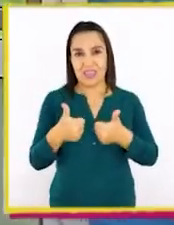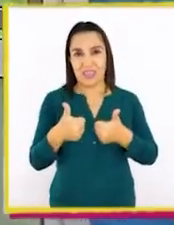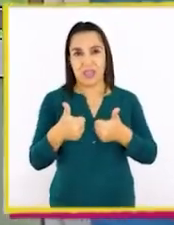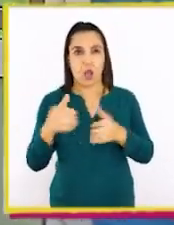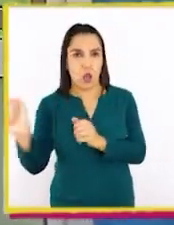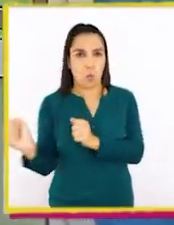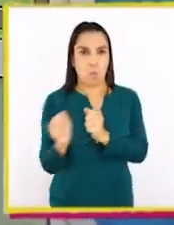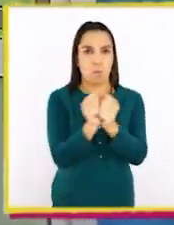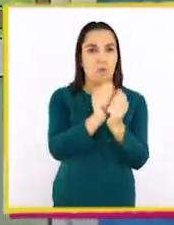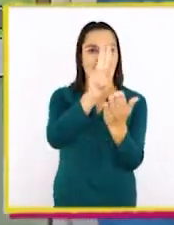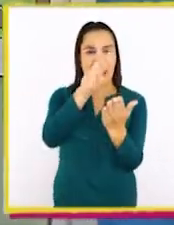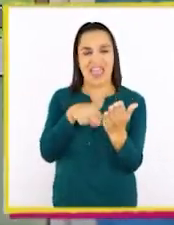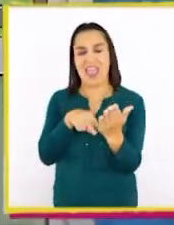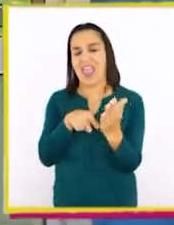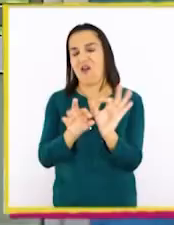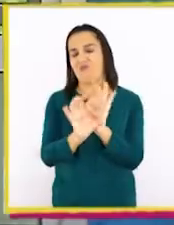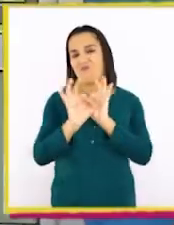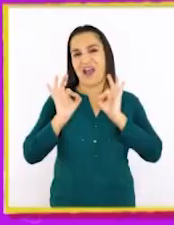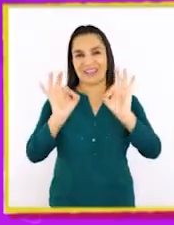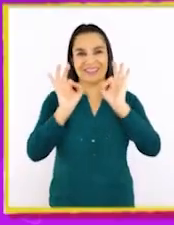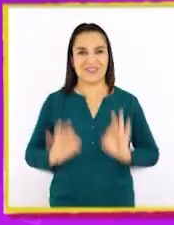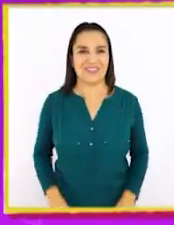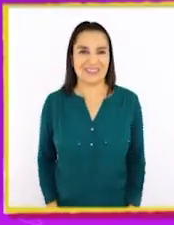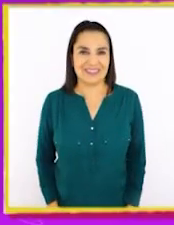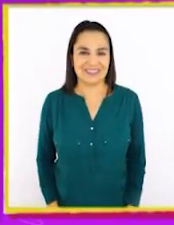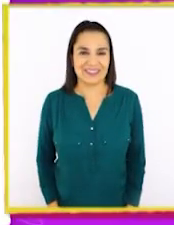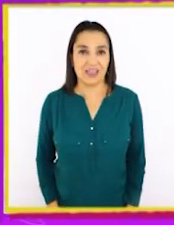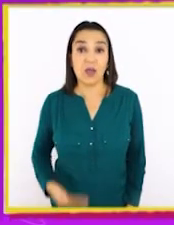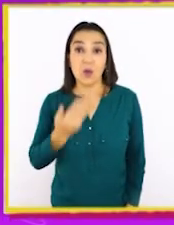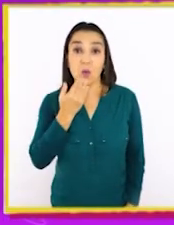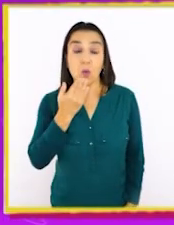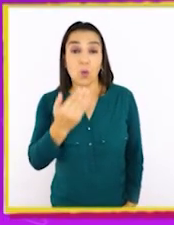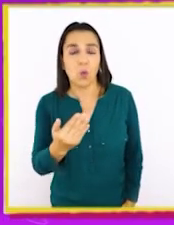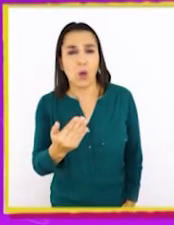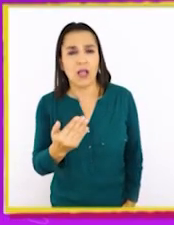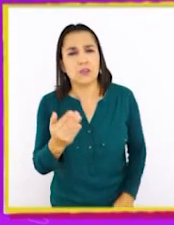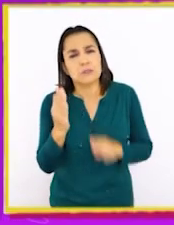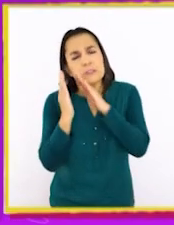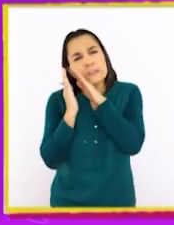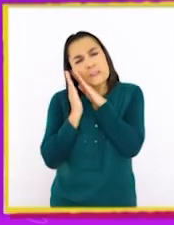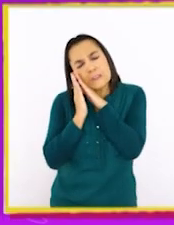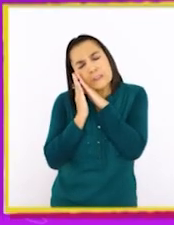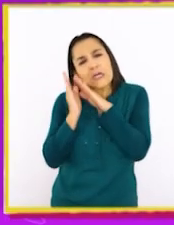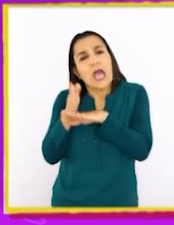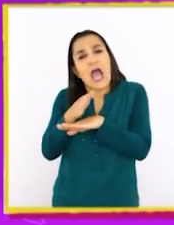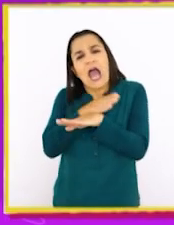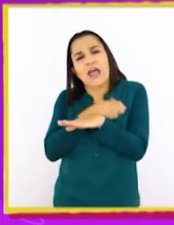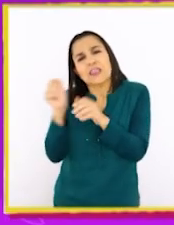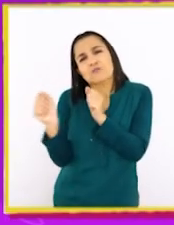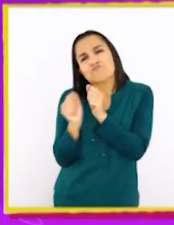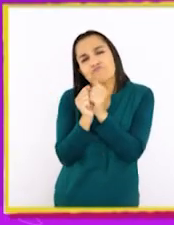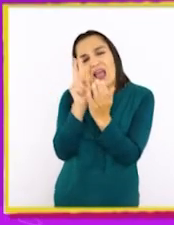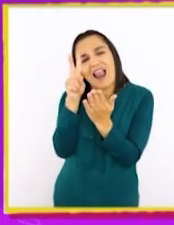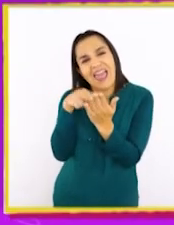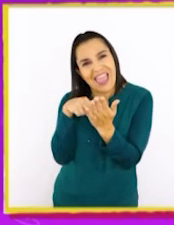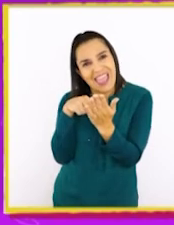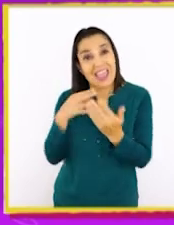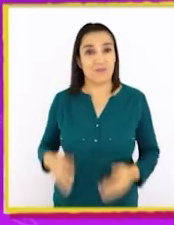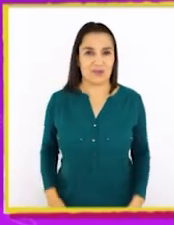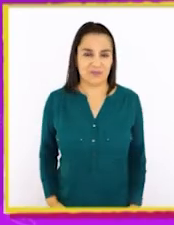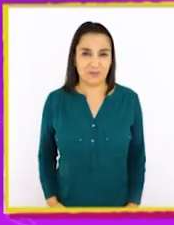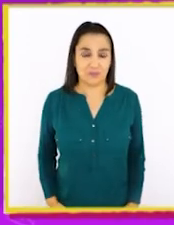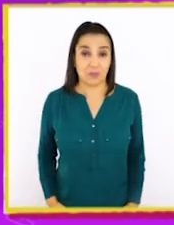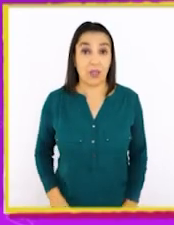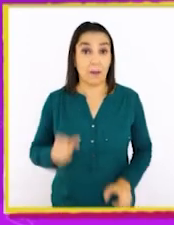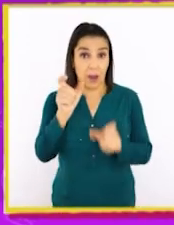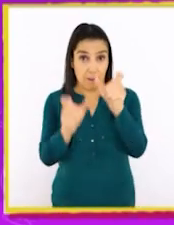que leer en compañía es lo máximo. Como cuando leemos acurrucados antes de dormir. Pero para que las